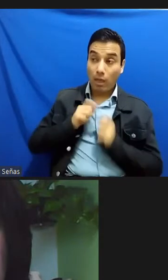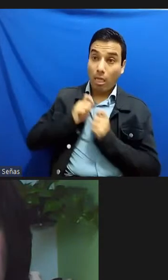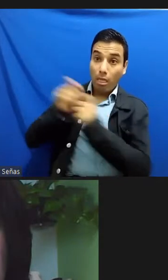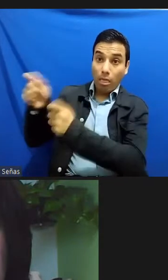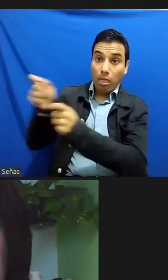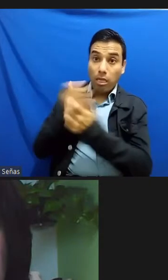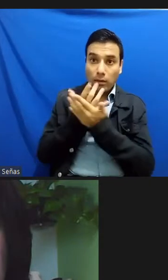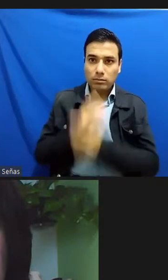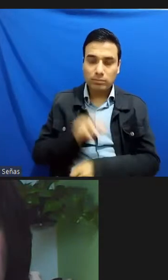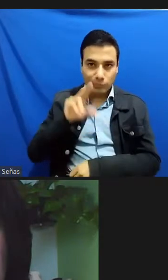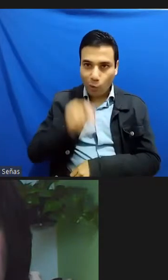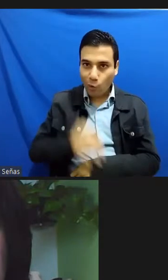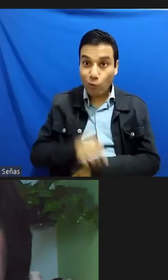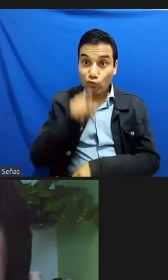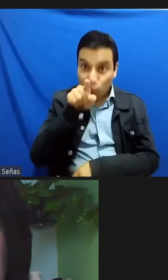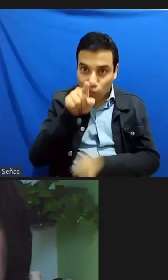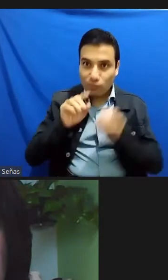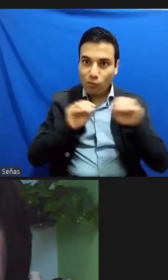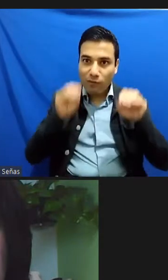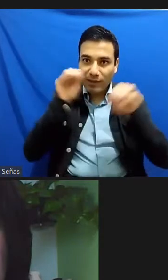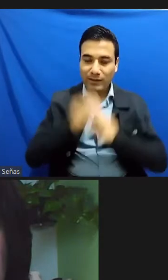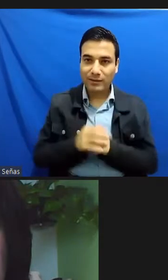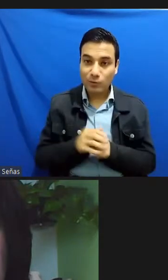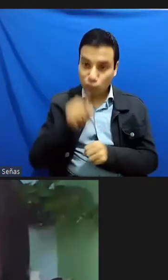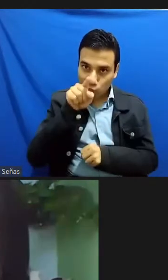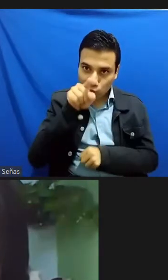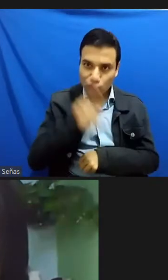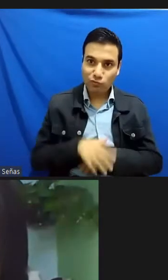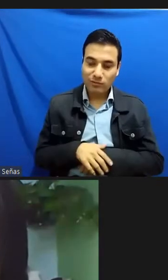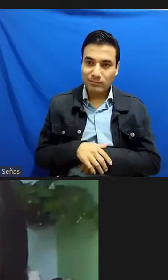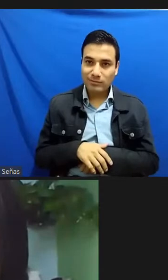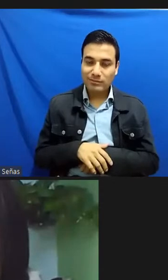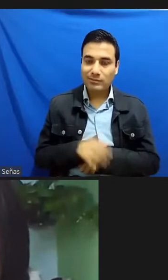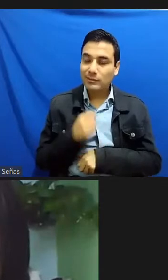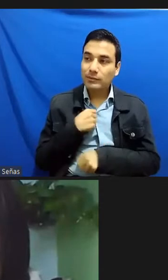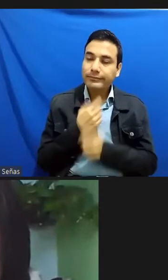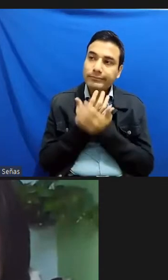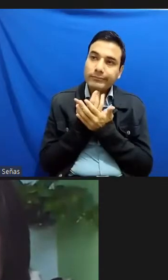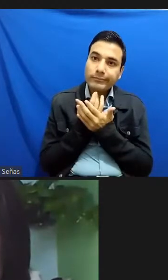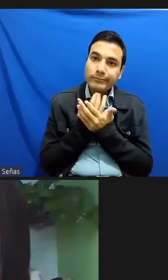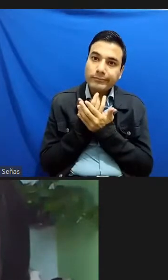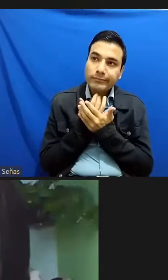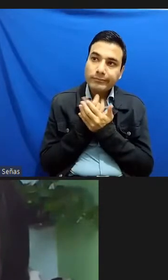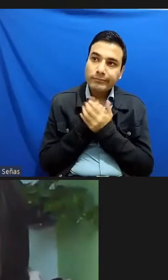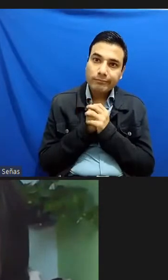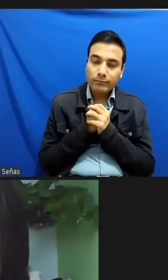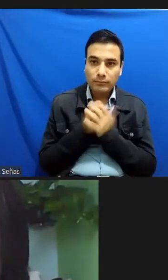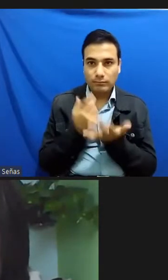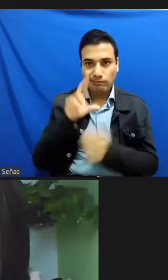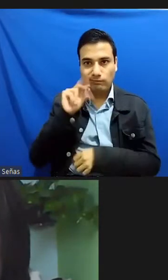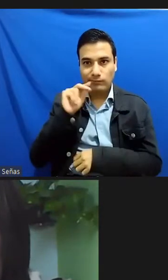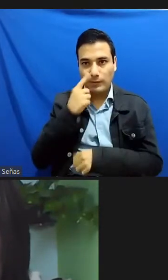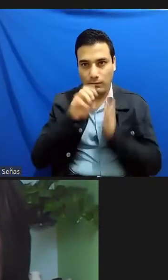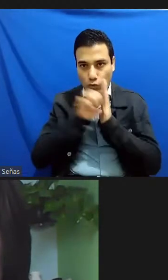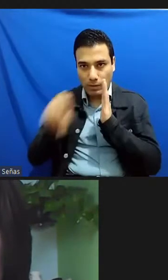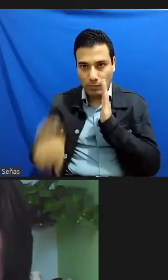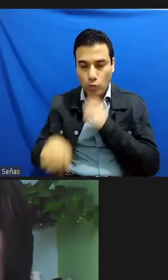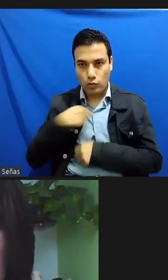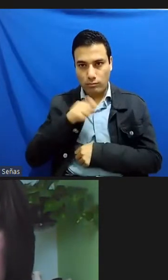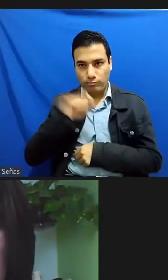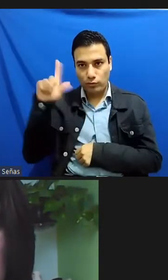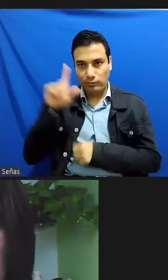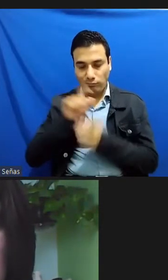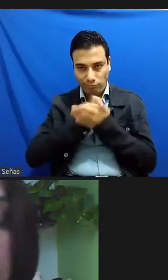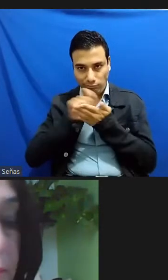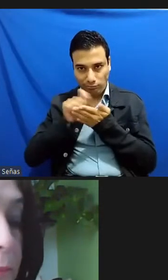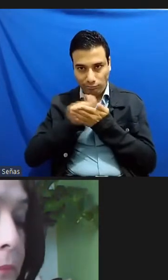surgir de uno mismo ¿no? o sea como de alguna forma tanto en mi escritura ¿no? ya pasando de lado